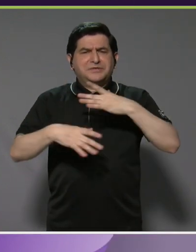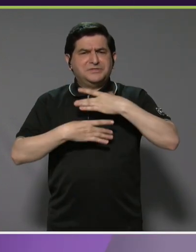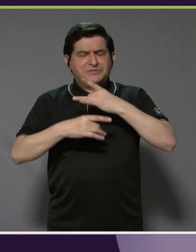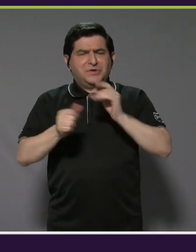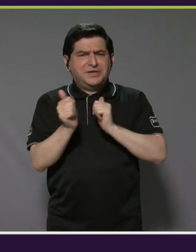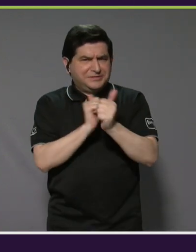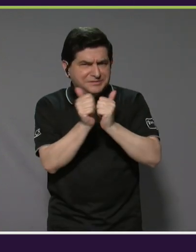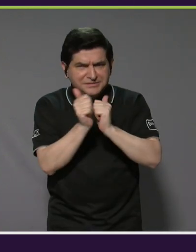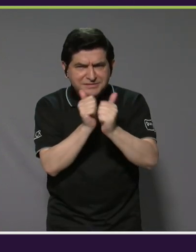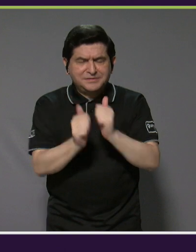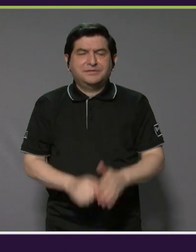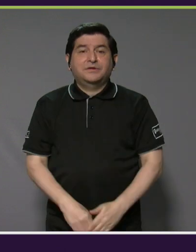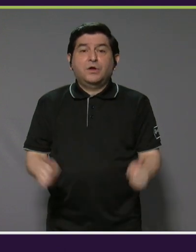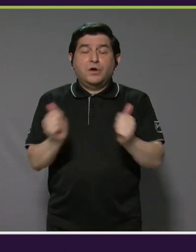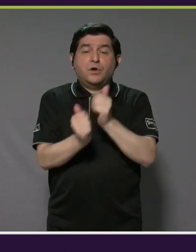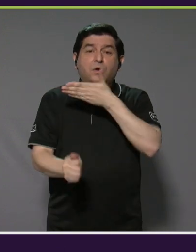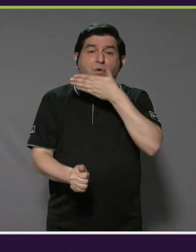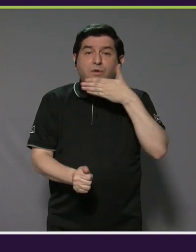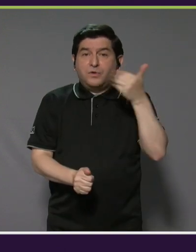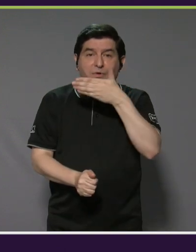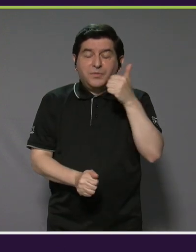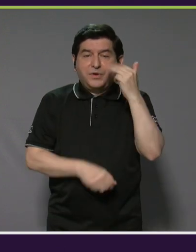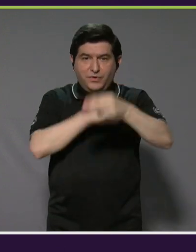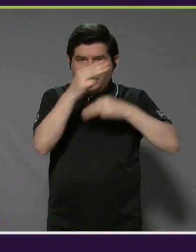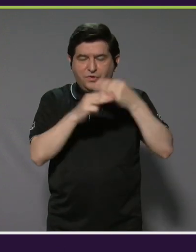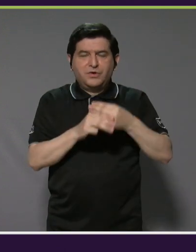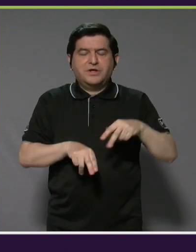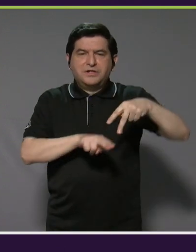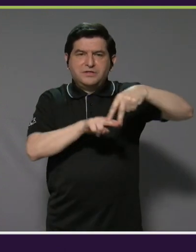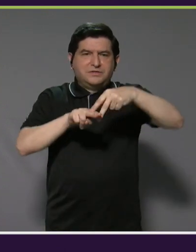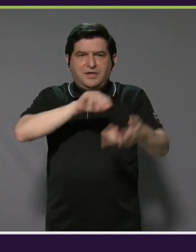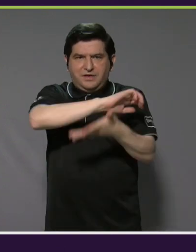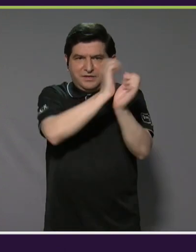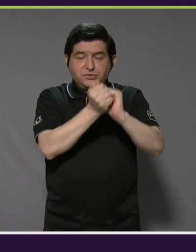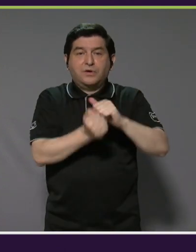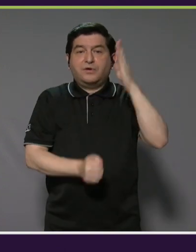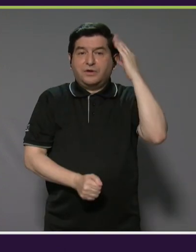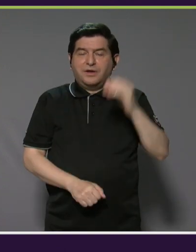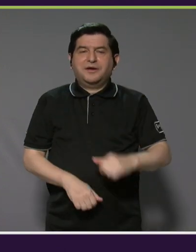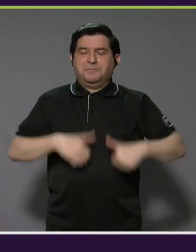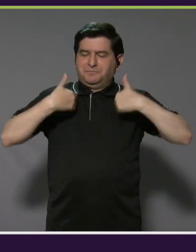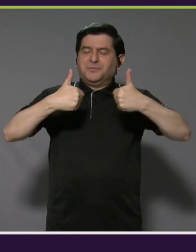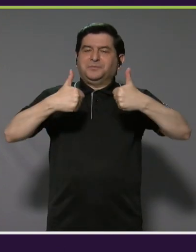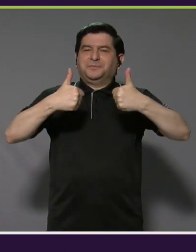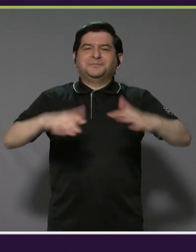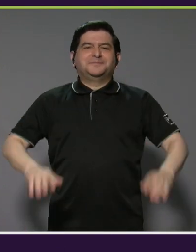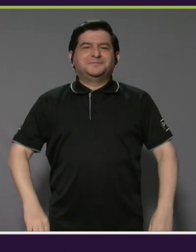deporte, con los mejores del mundo del surf adaptado y experimentaron el pura vida.